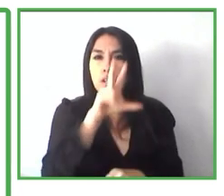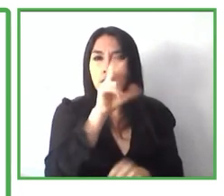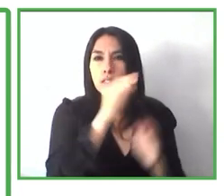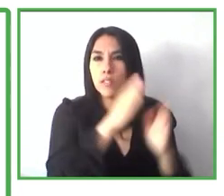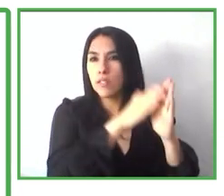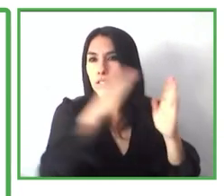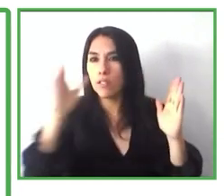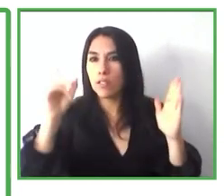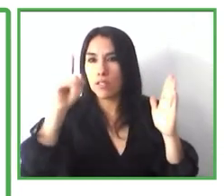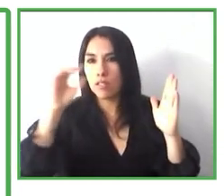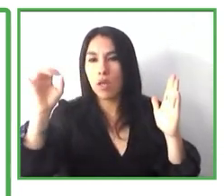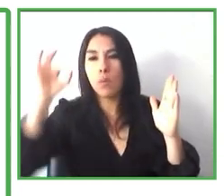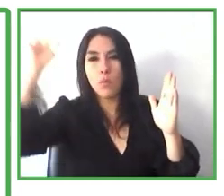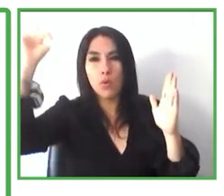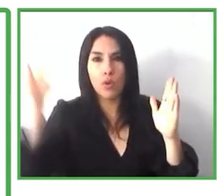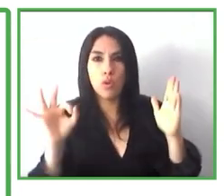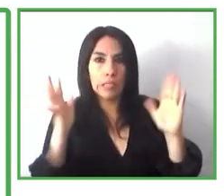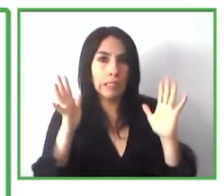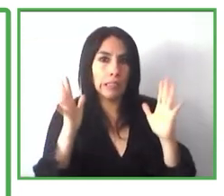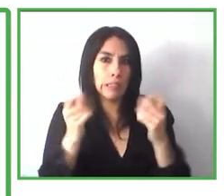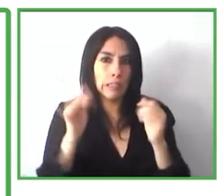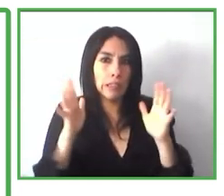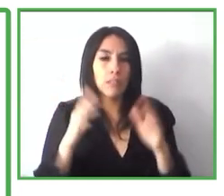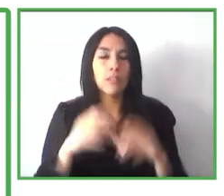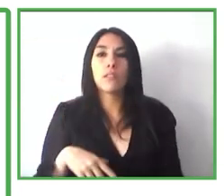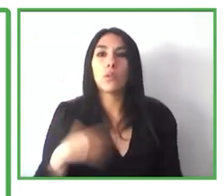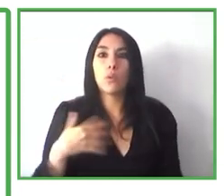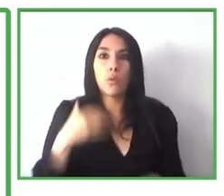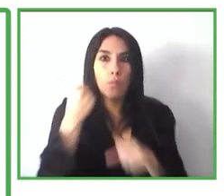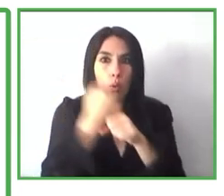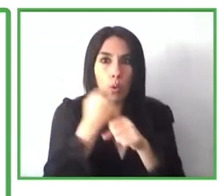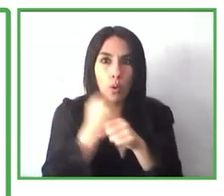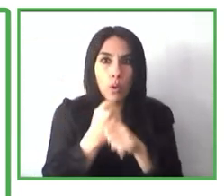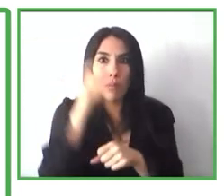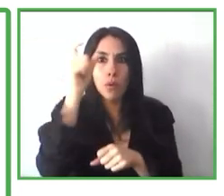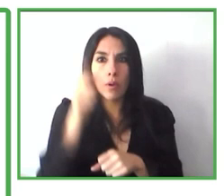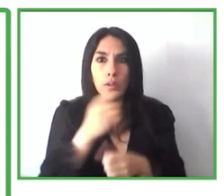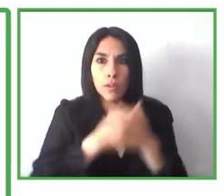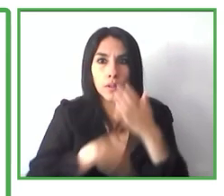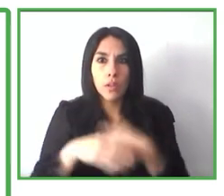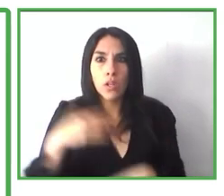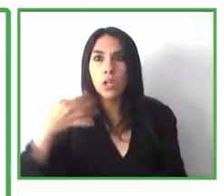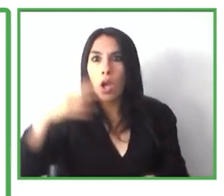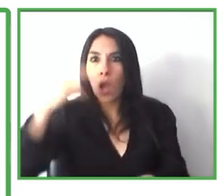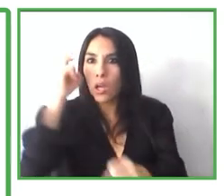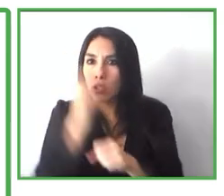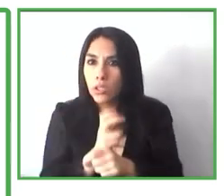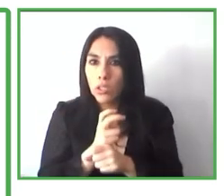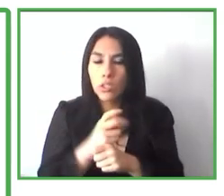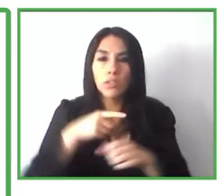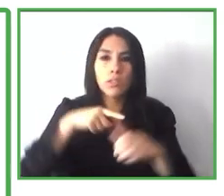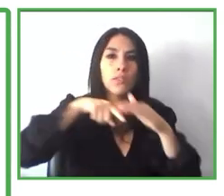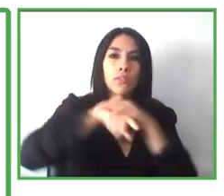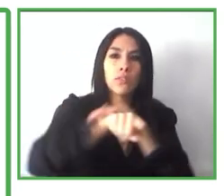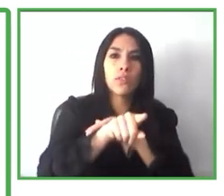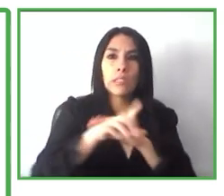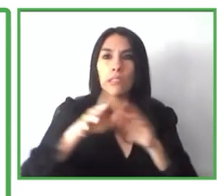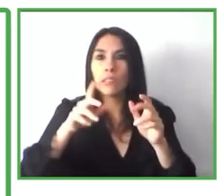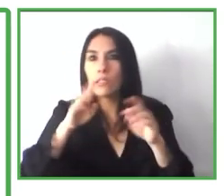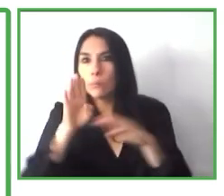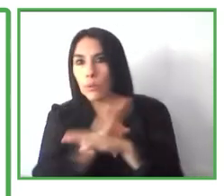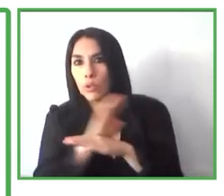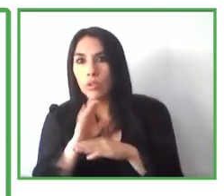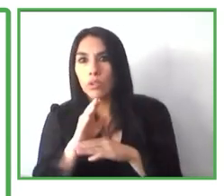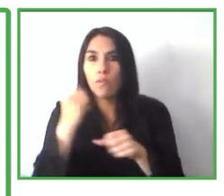a una persona con discapacidad o dificultad en entrar al mercado laboral. Así pueden ayudar